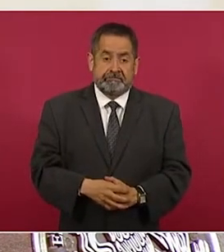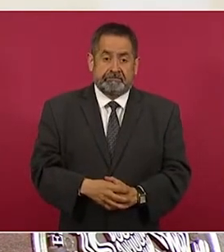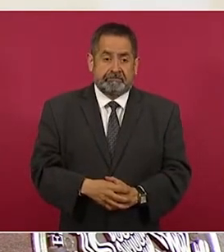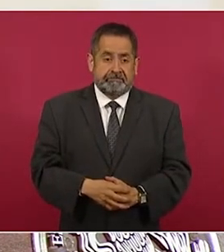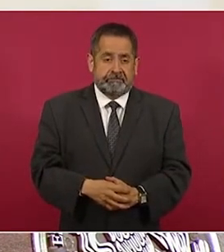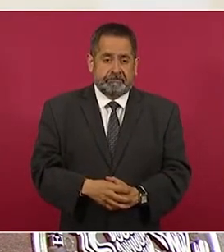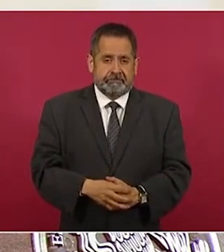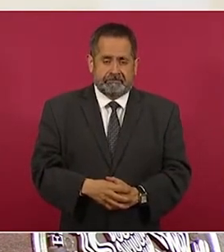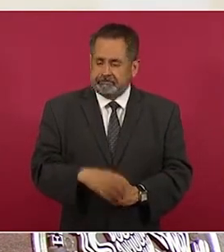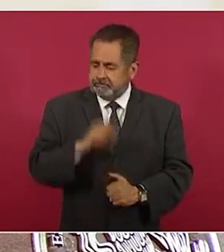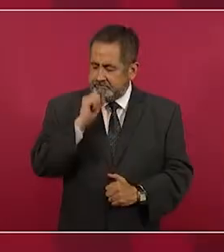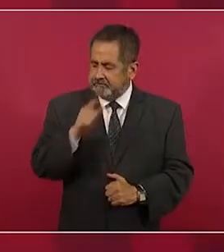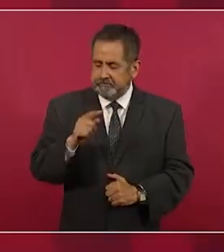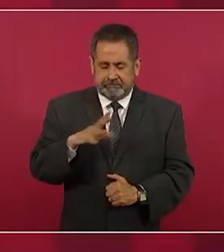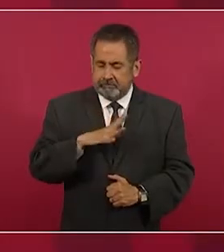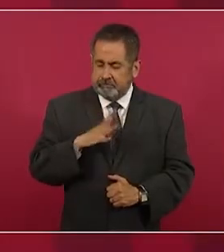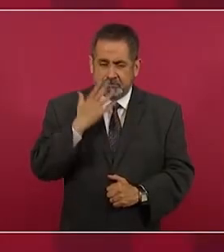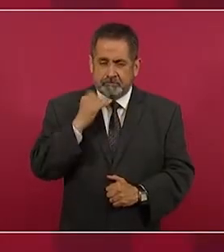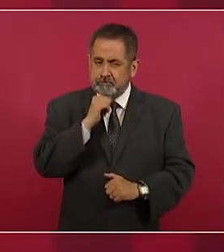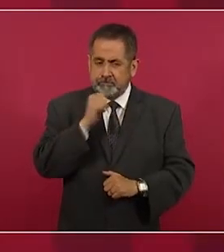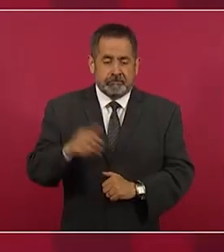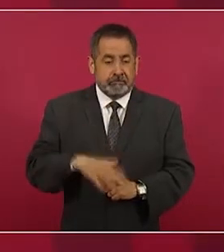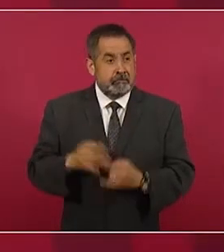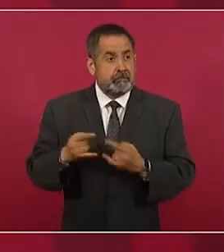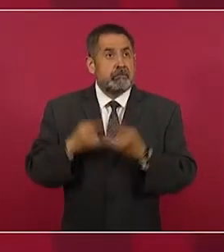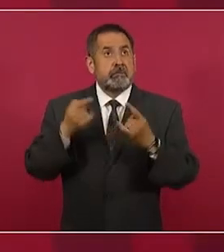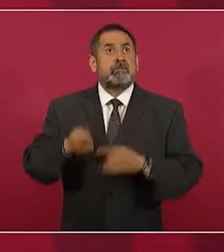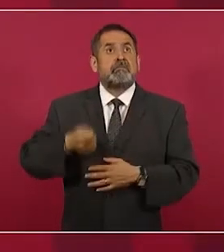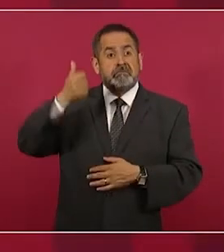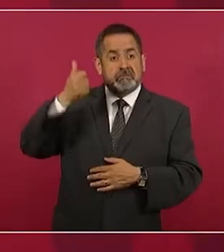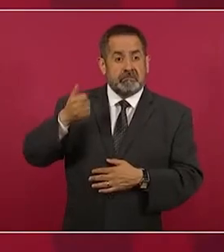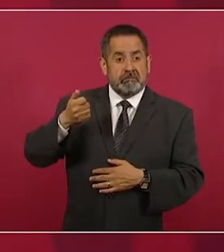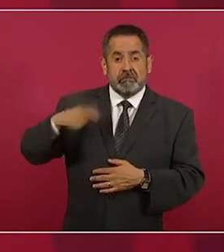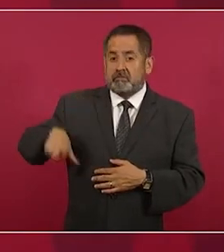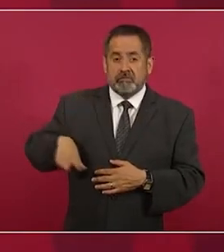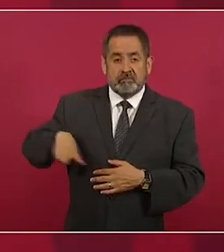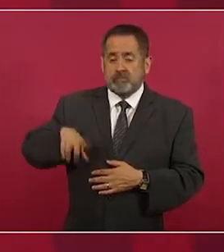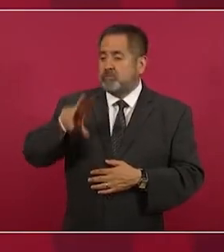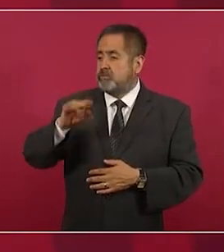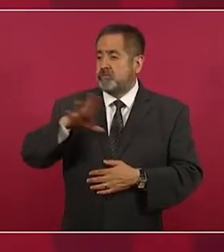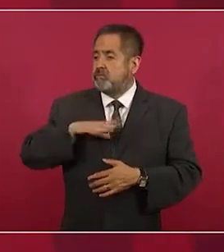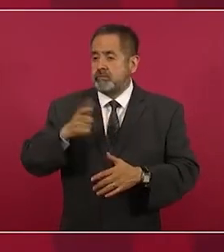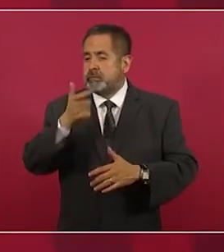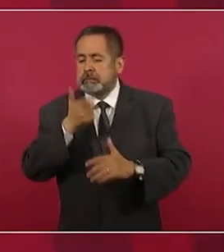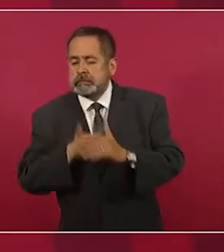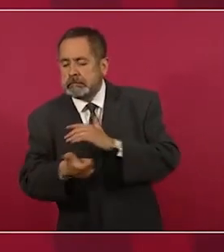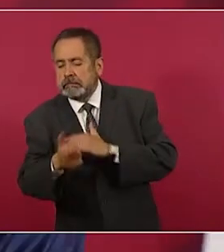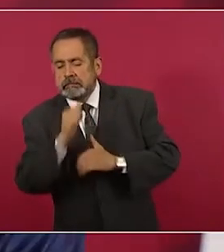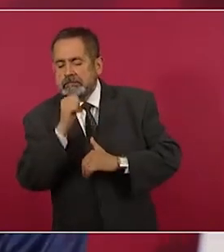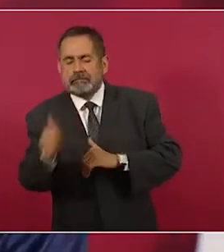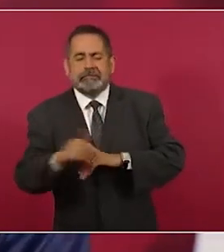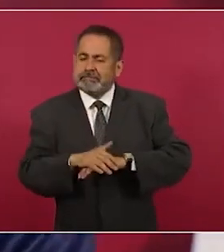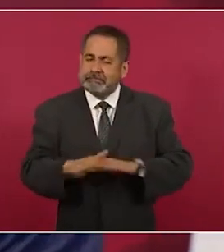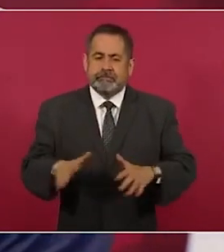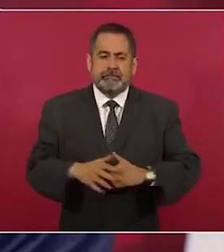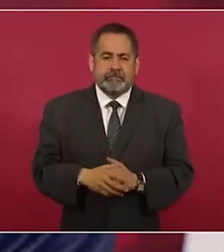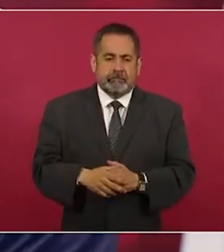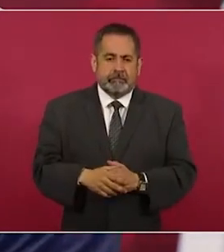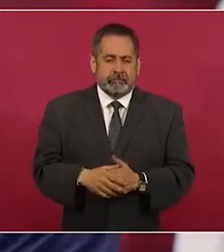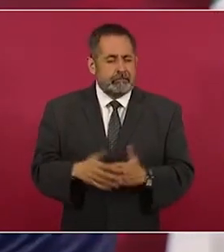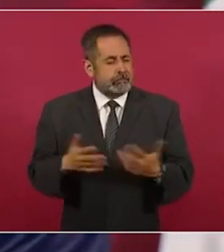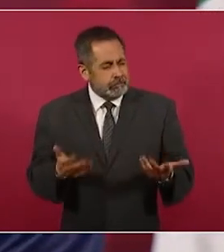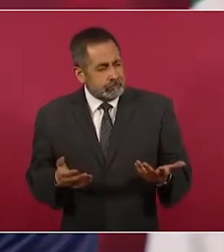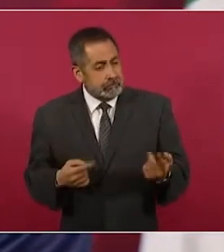También es histórico. Y dicen que no hay